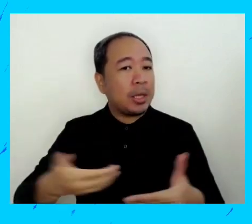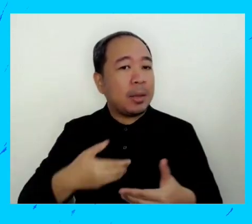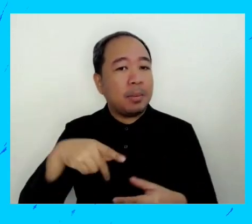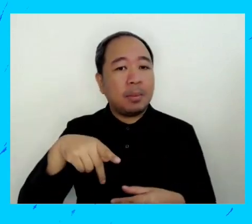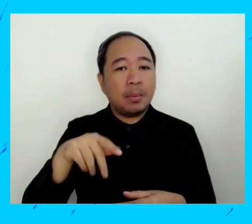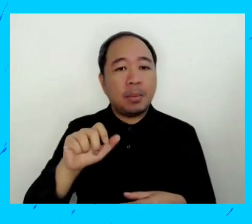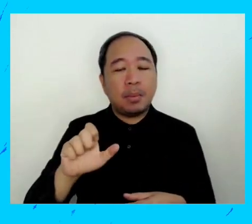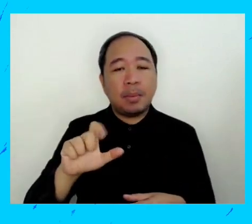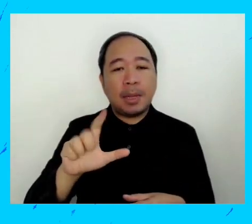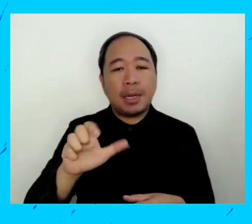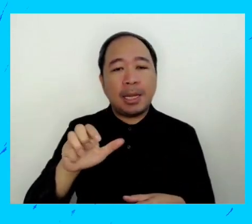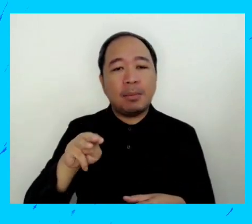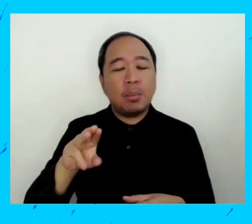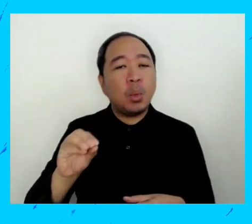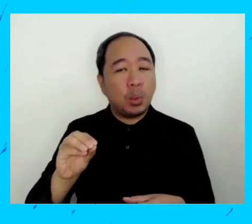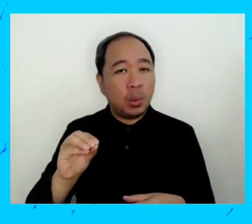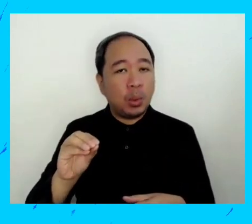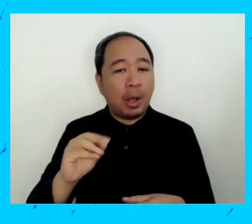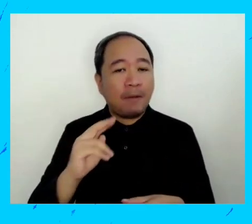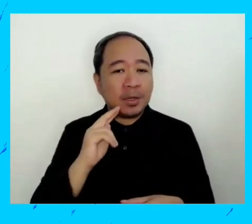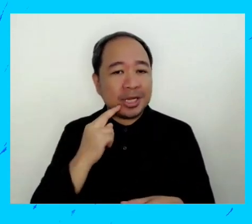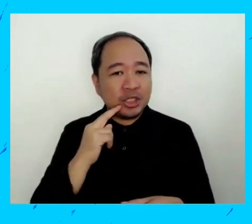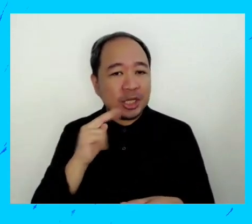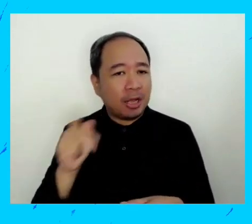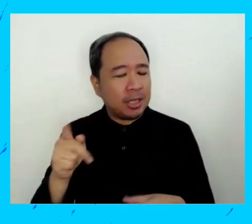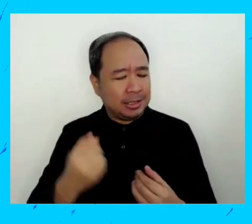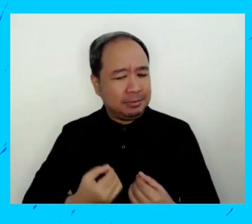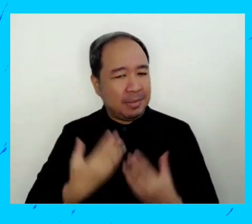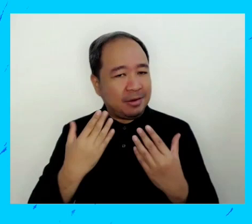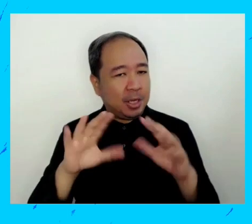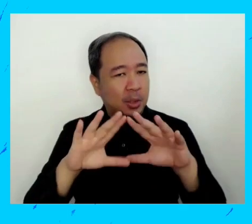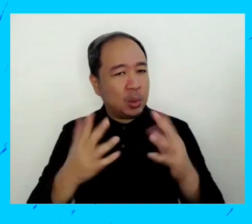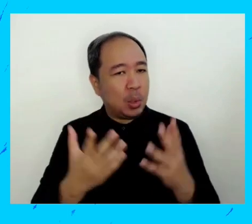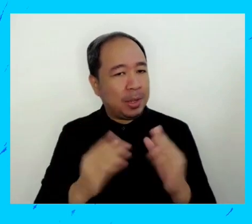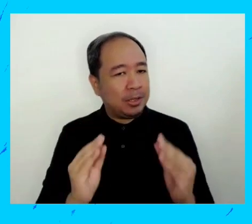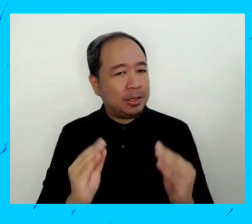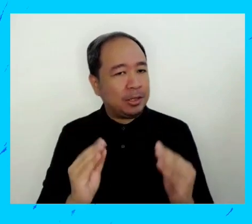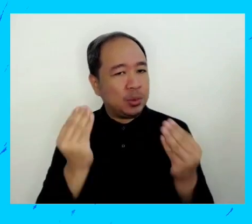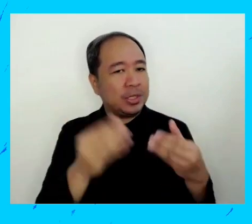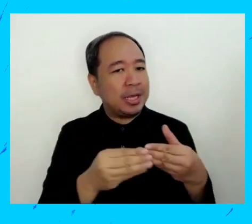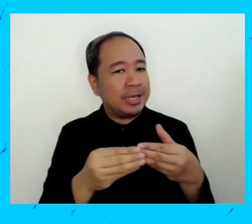bienvenido a palermo de nigeria